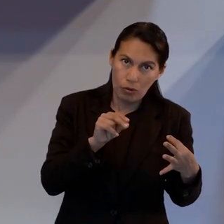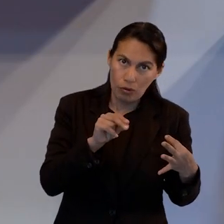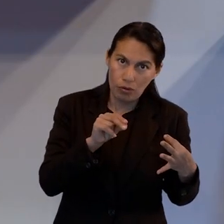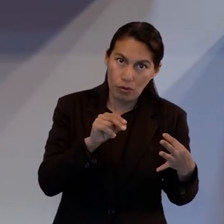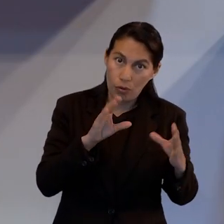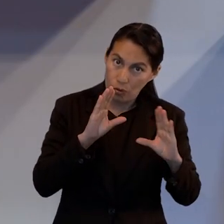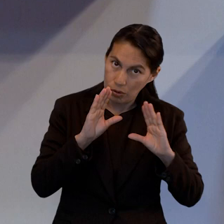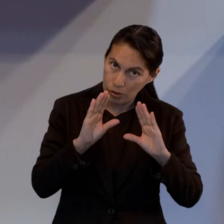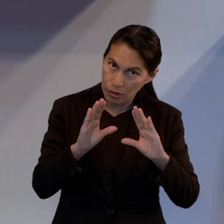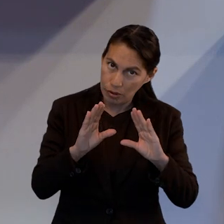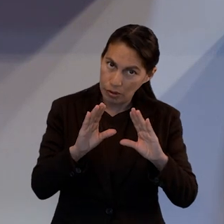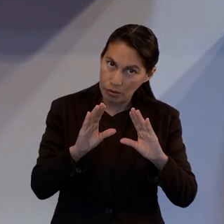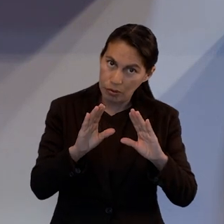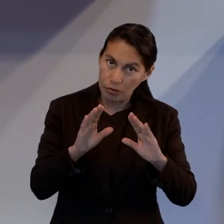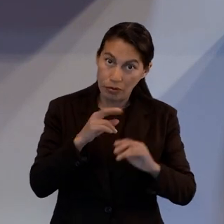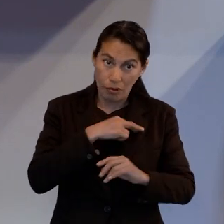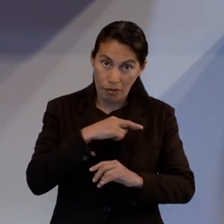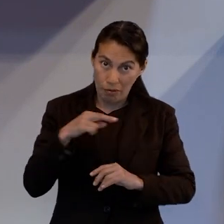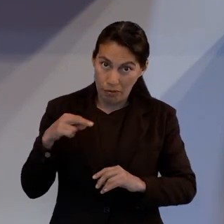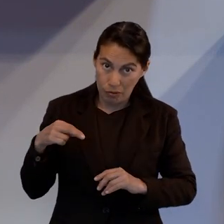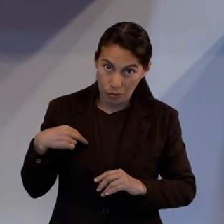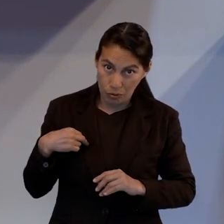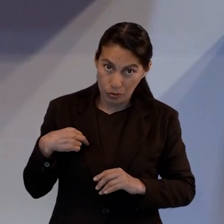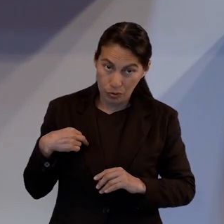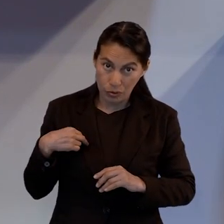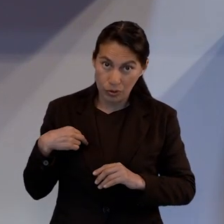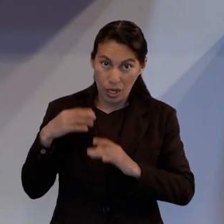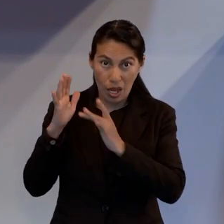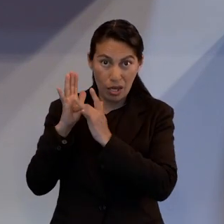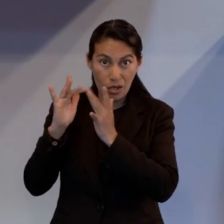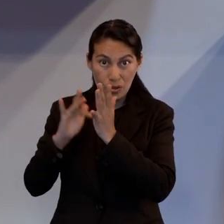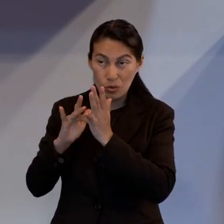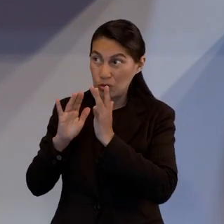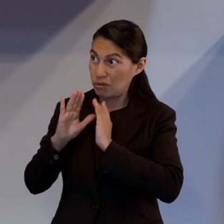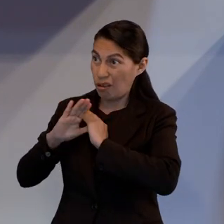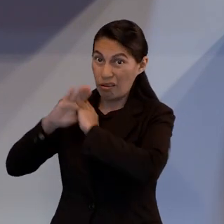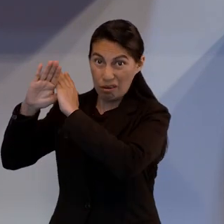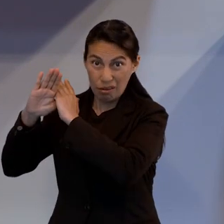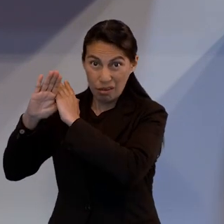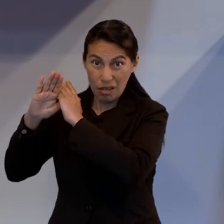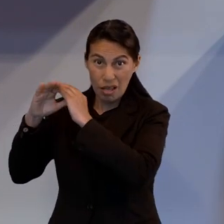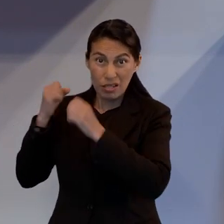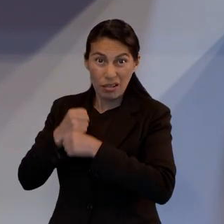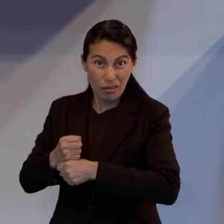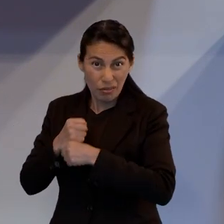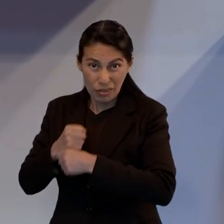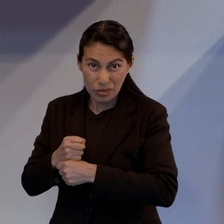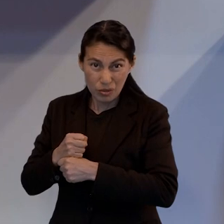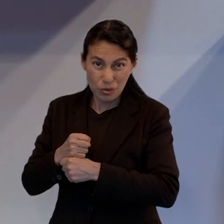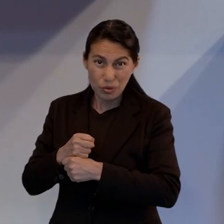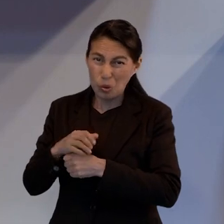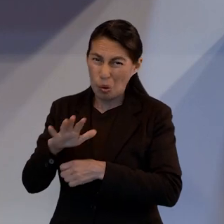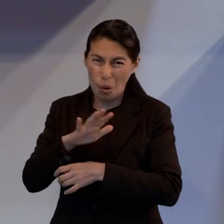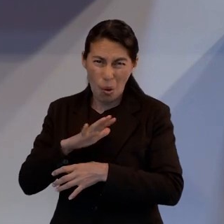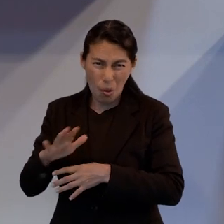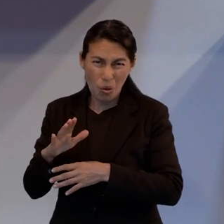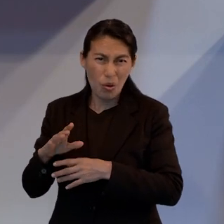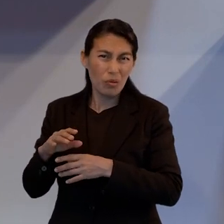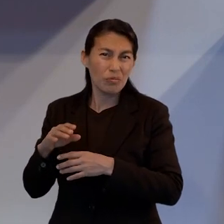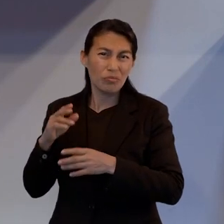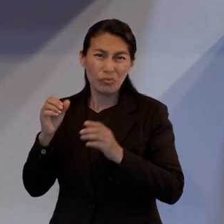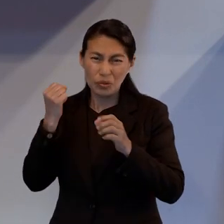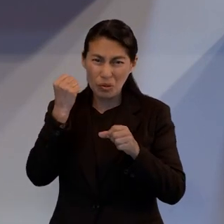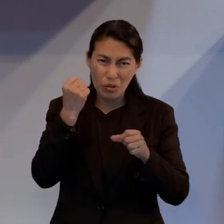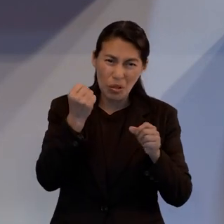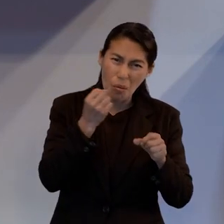cuenta no rechazar a Jesús, su sacrificio y al Espíritu